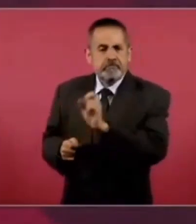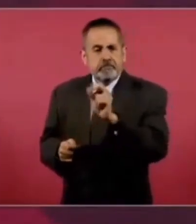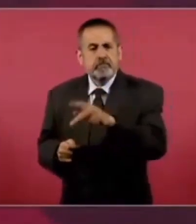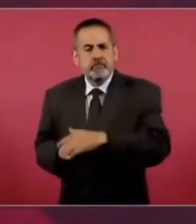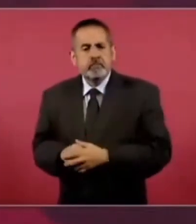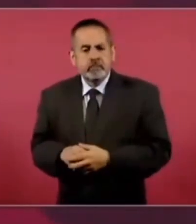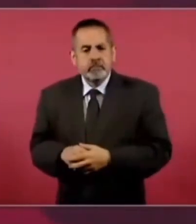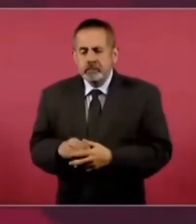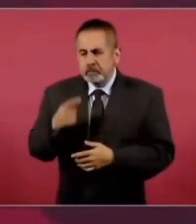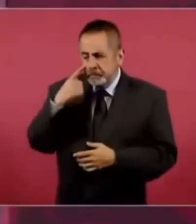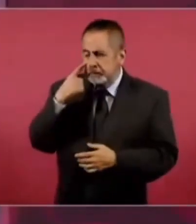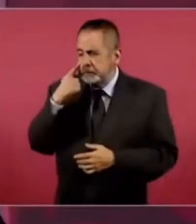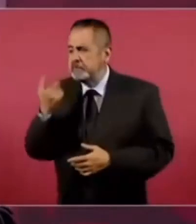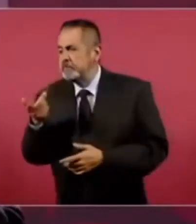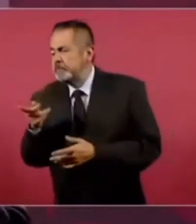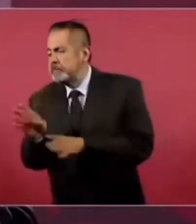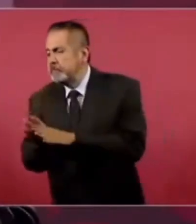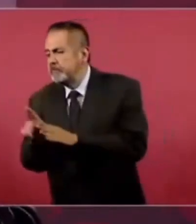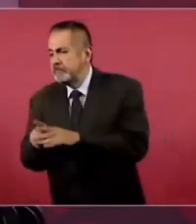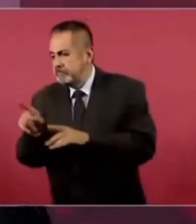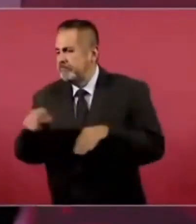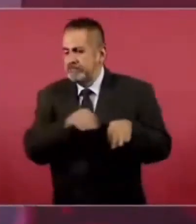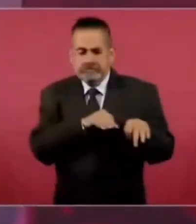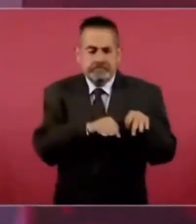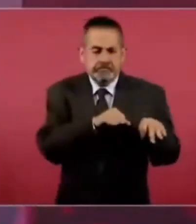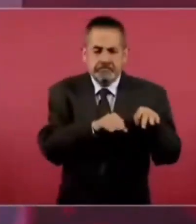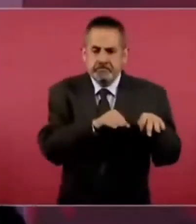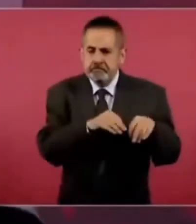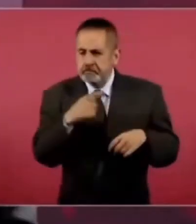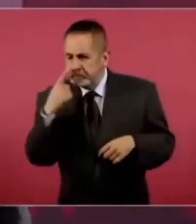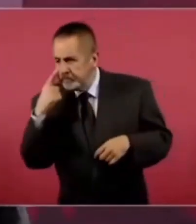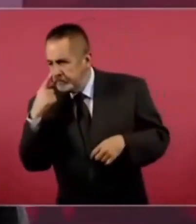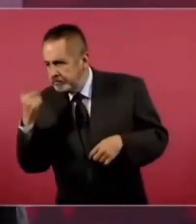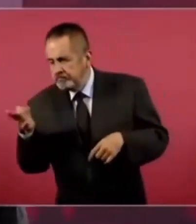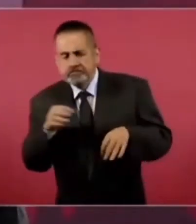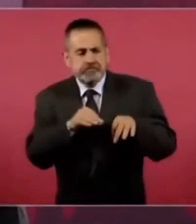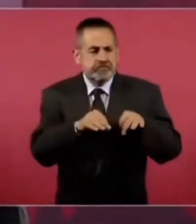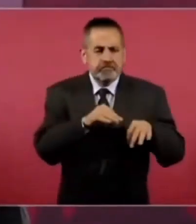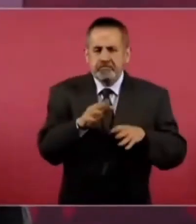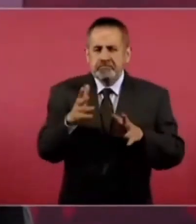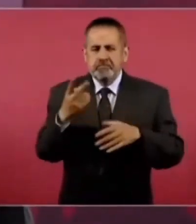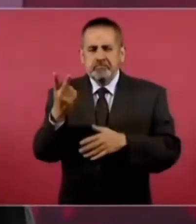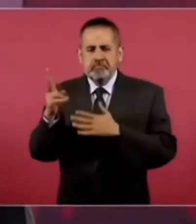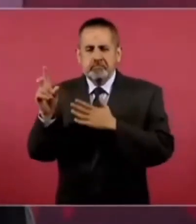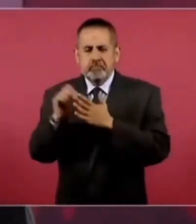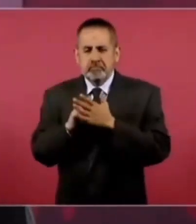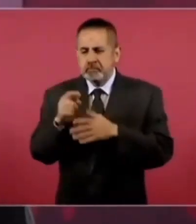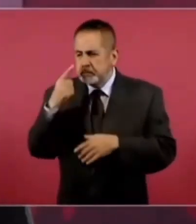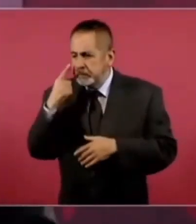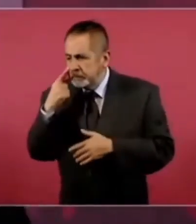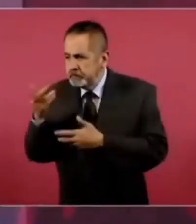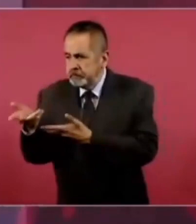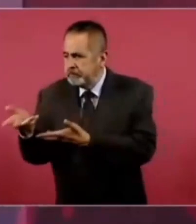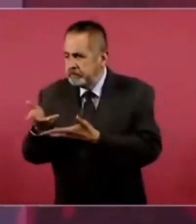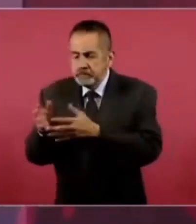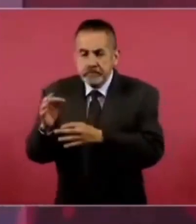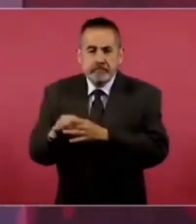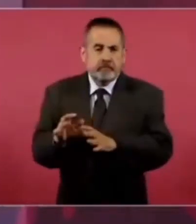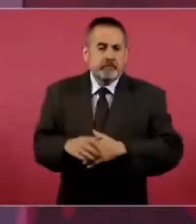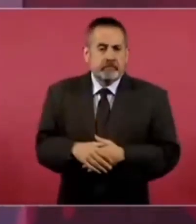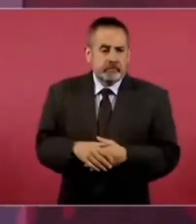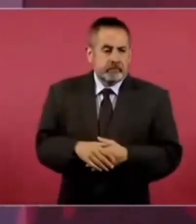pues sí estuve pendiente, tomó dos meses, tampoco